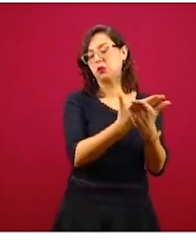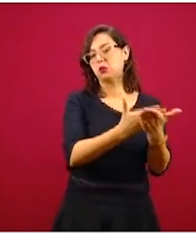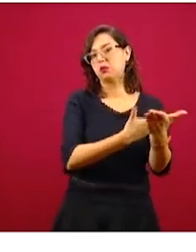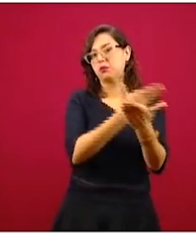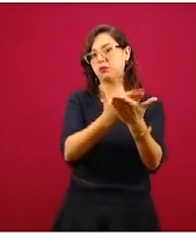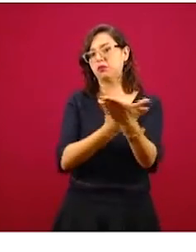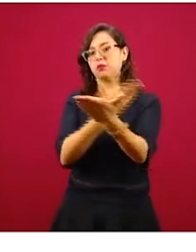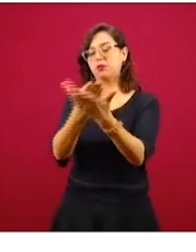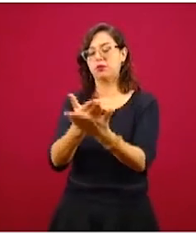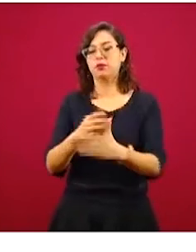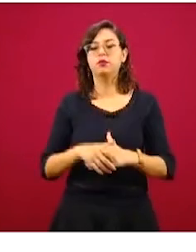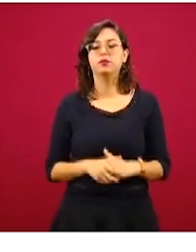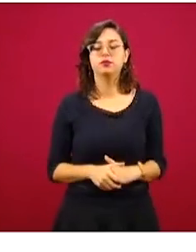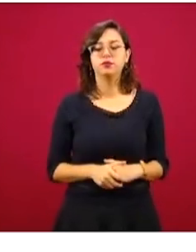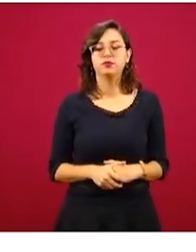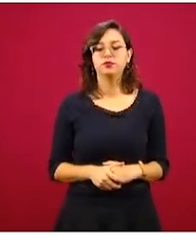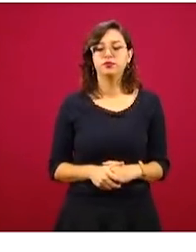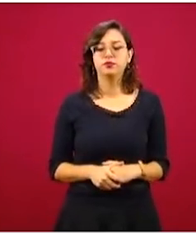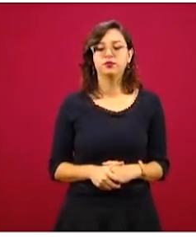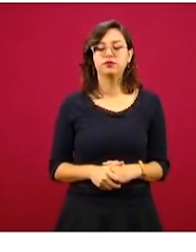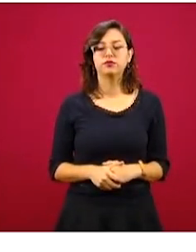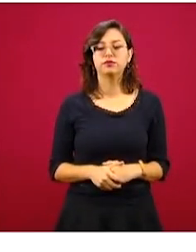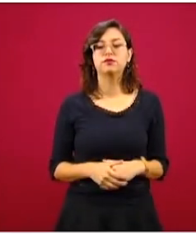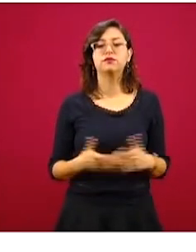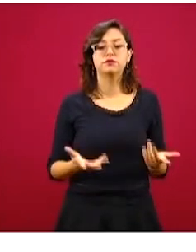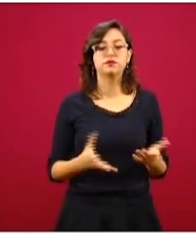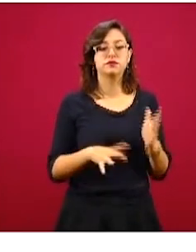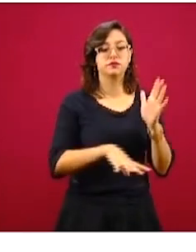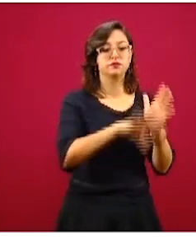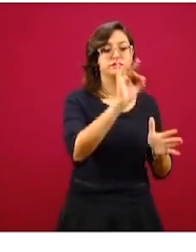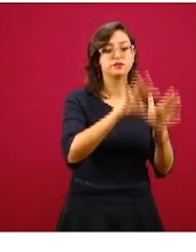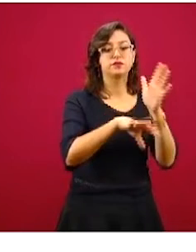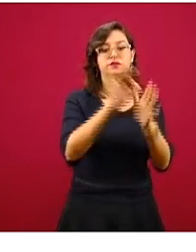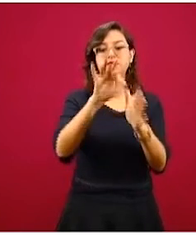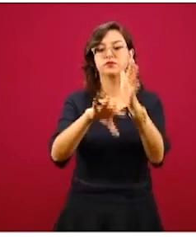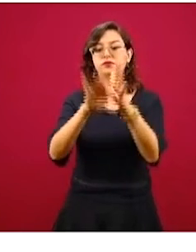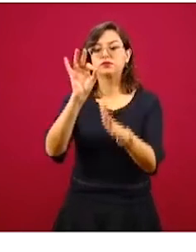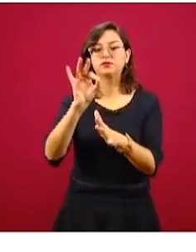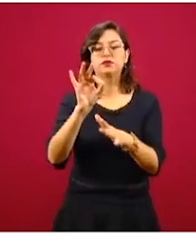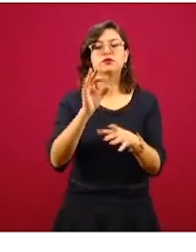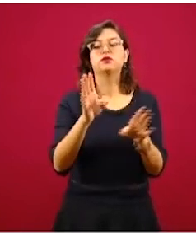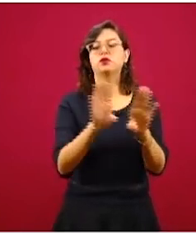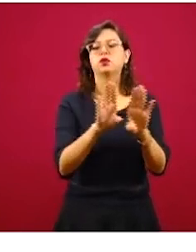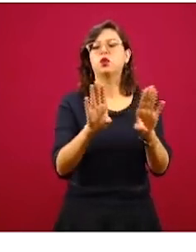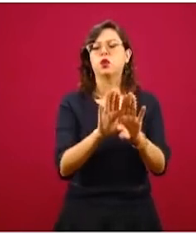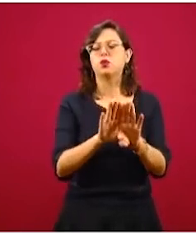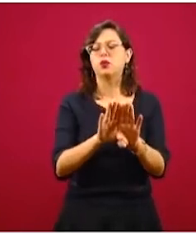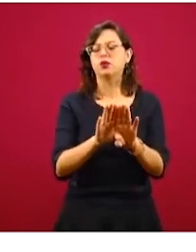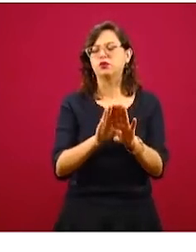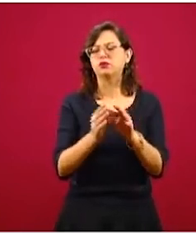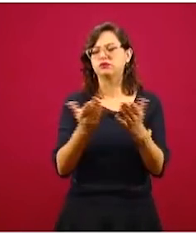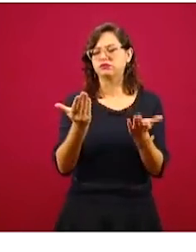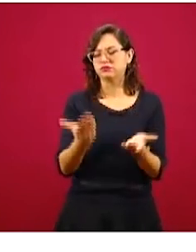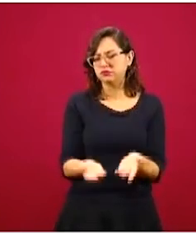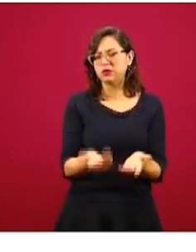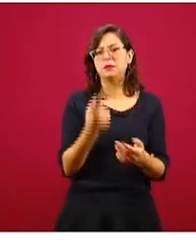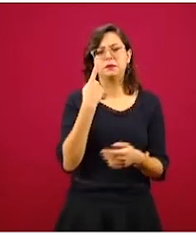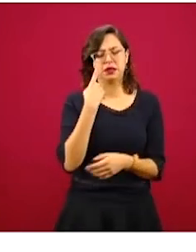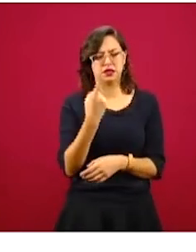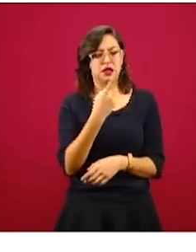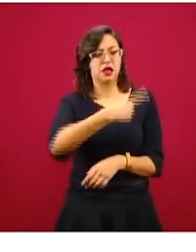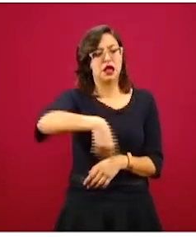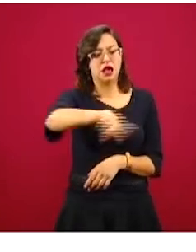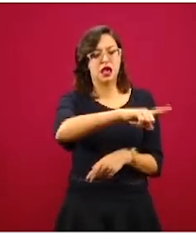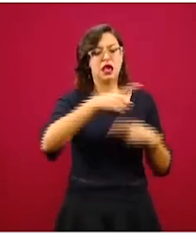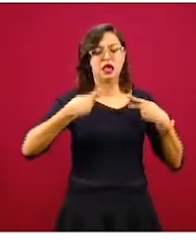para que los elegibles puedan ser identificados por los electores, que en este caso son los propios